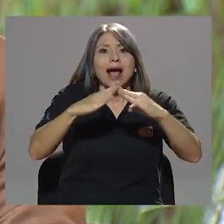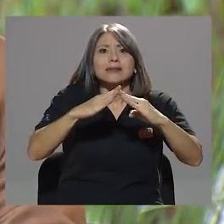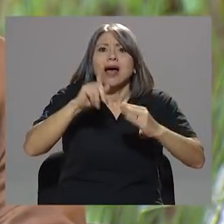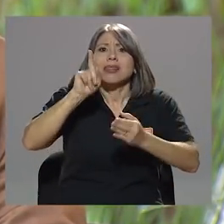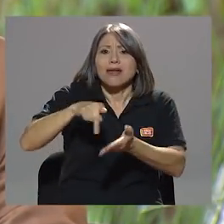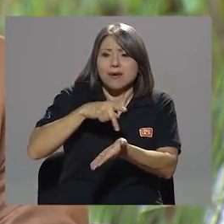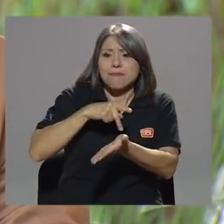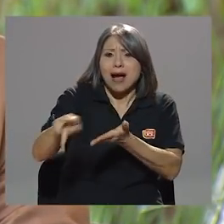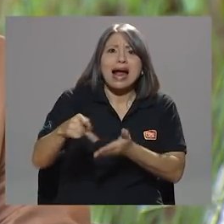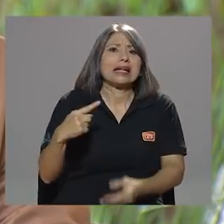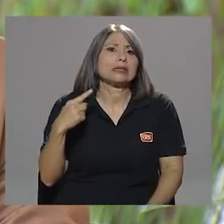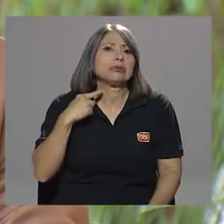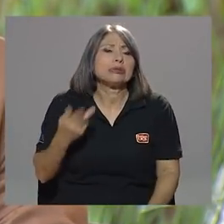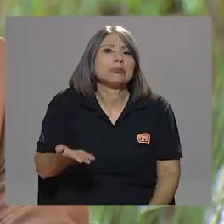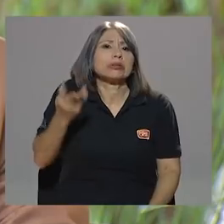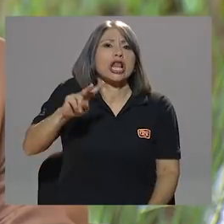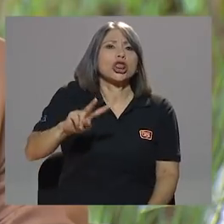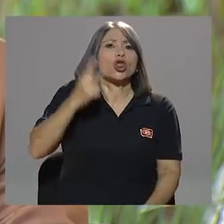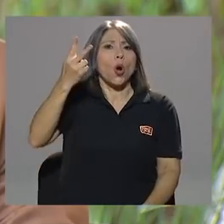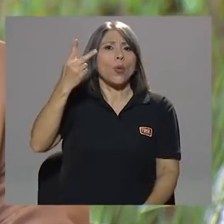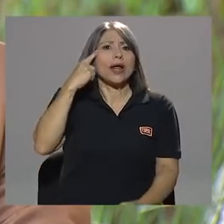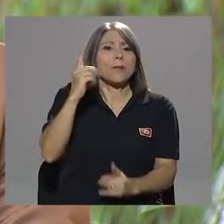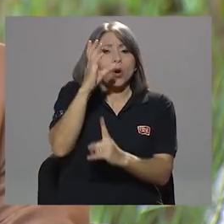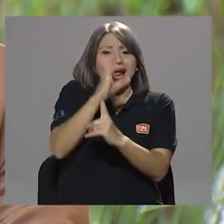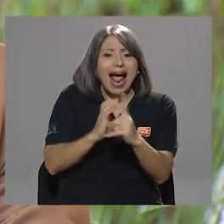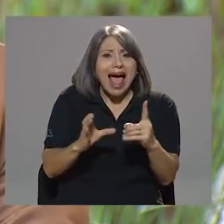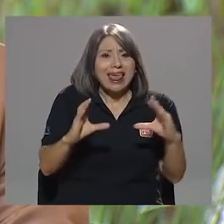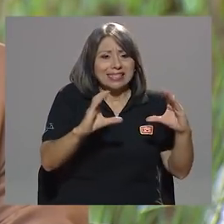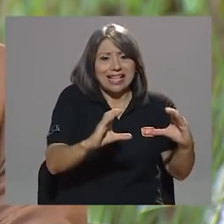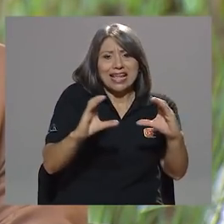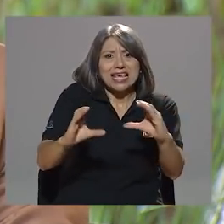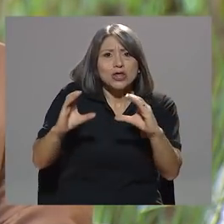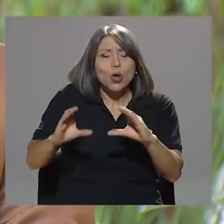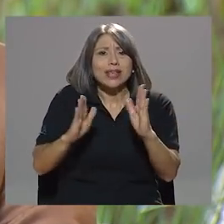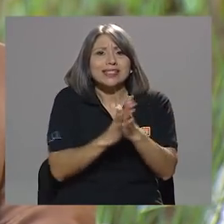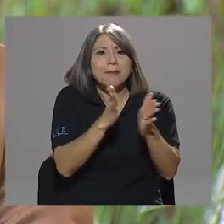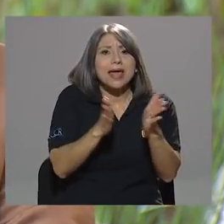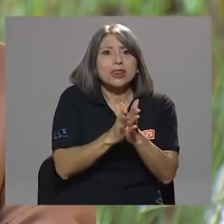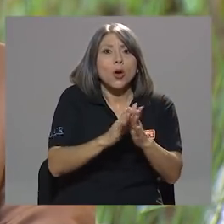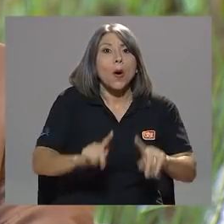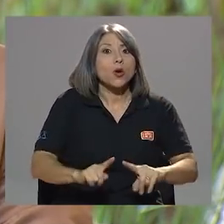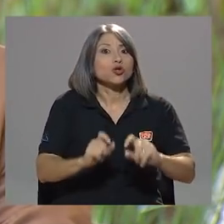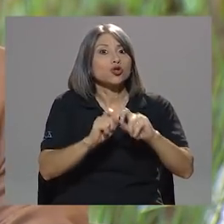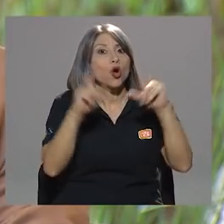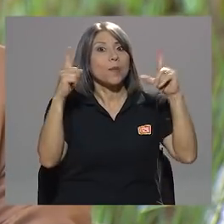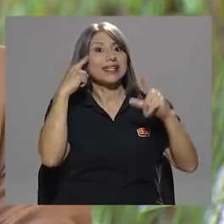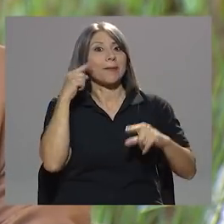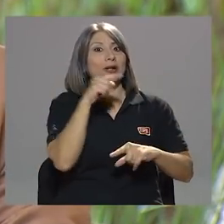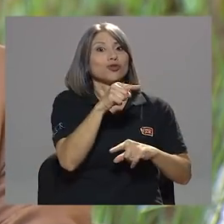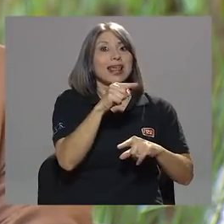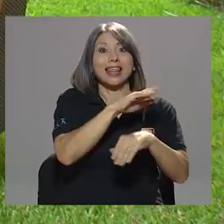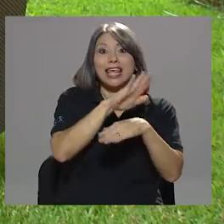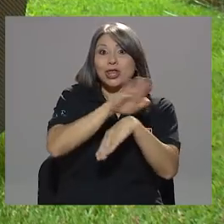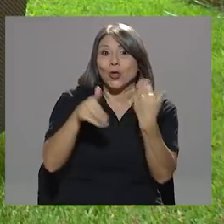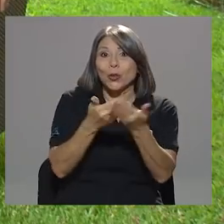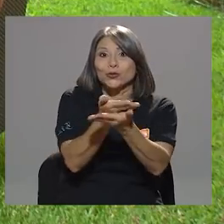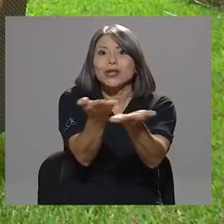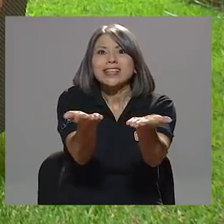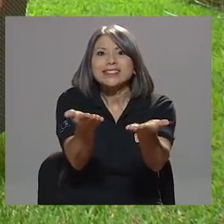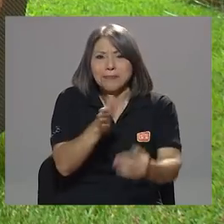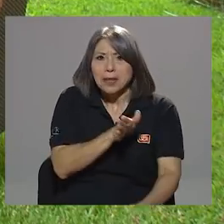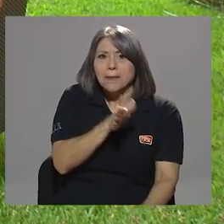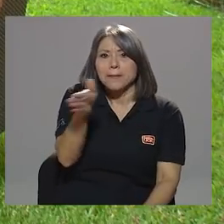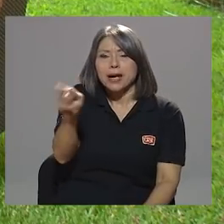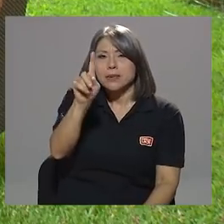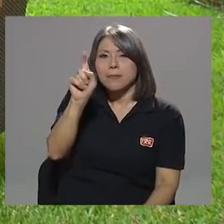tengan que pagar el doble por cada saquito de cemento. Pero sorpresa para usted y para todos los que nos escuchan, vaya pregunte